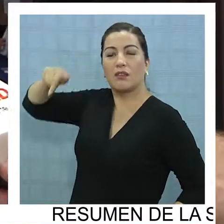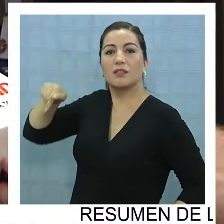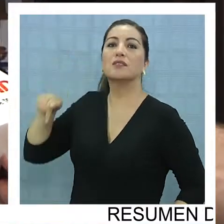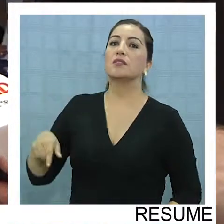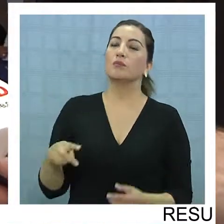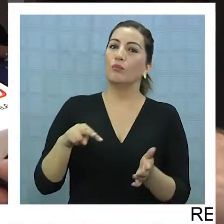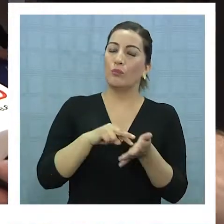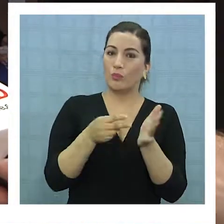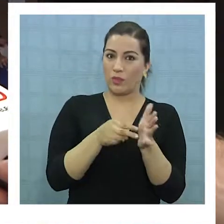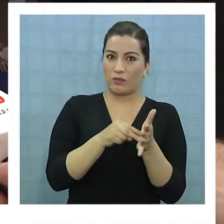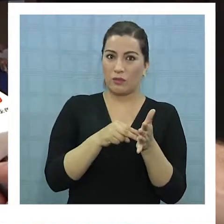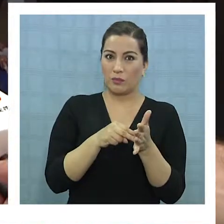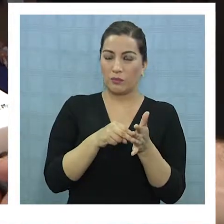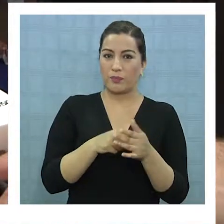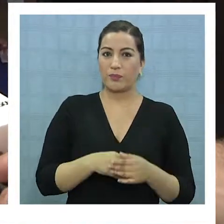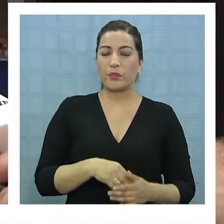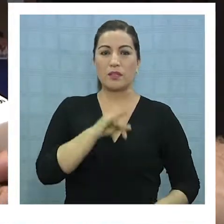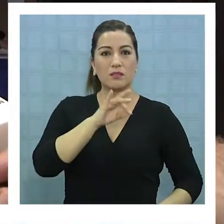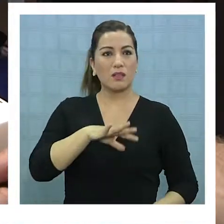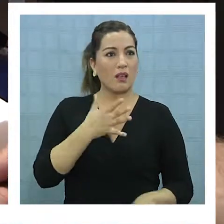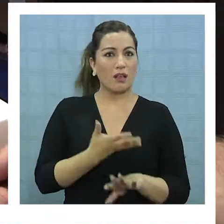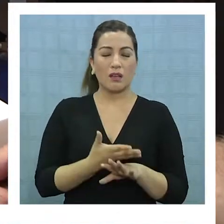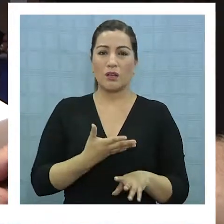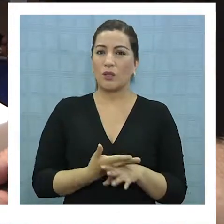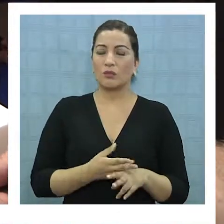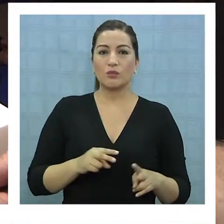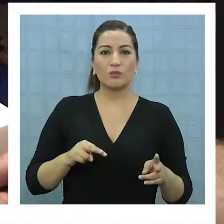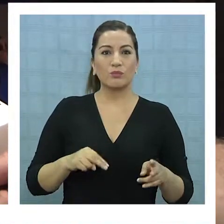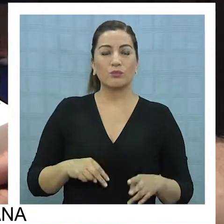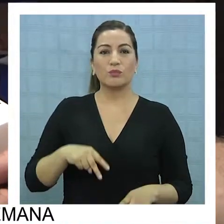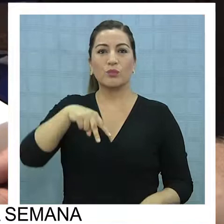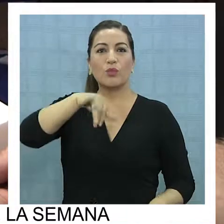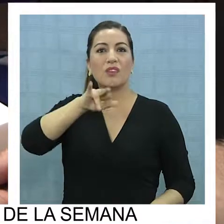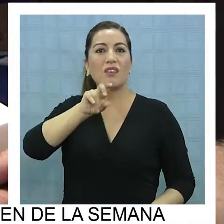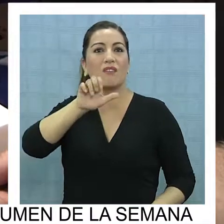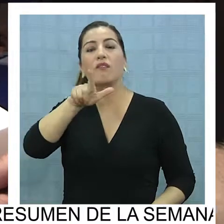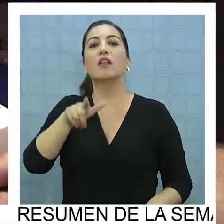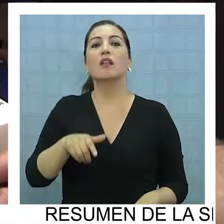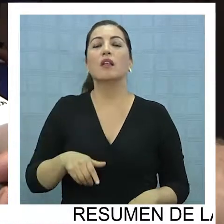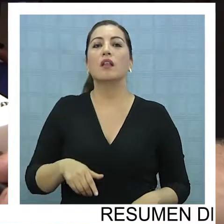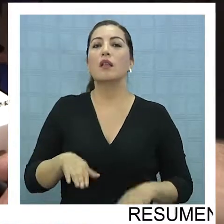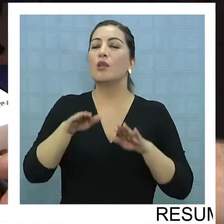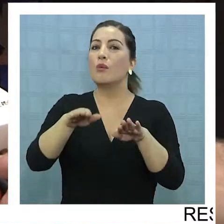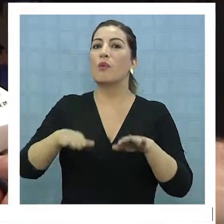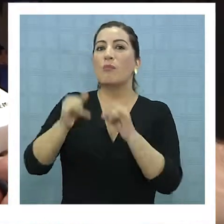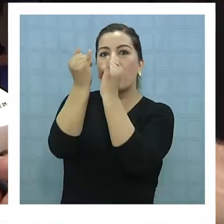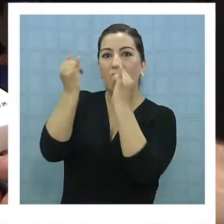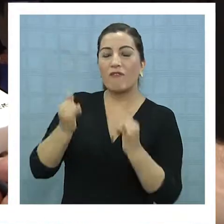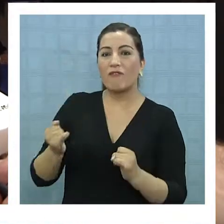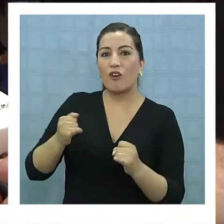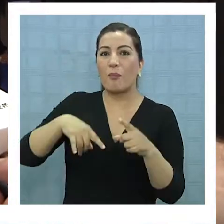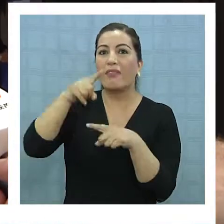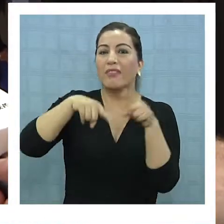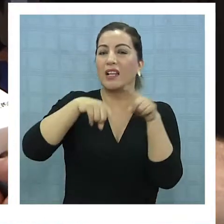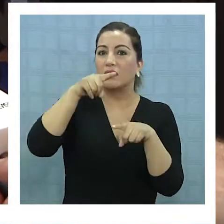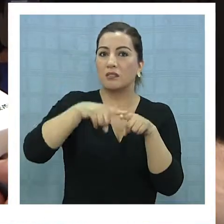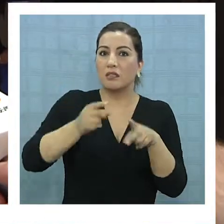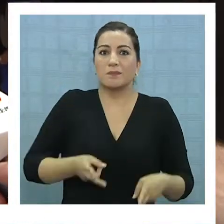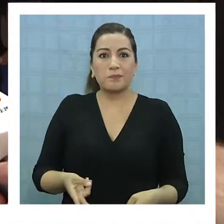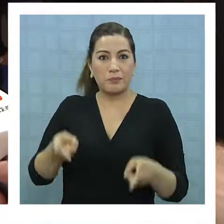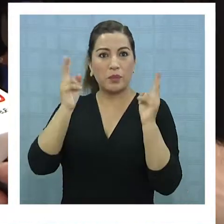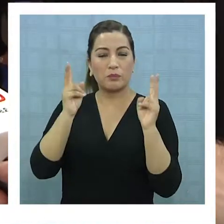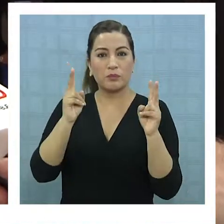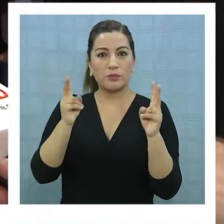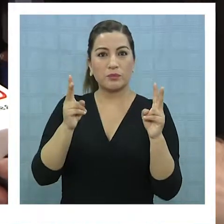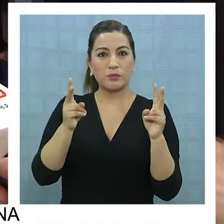quizá no con la relevancia que su propia geografía le permitiría,